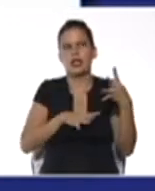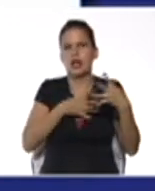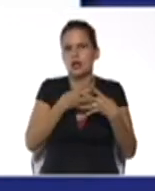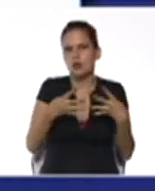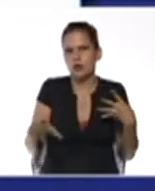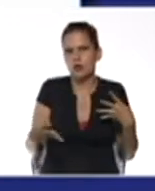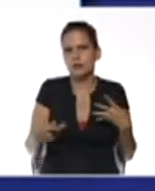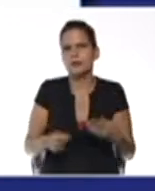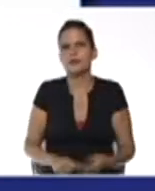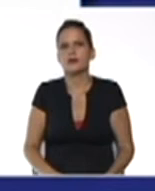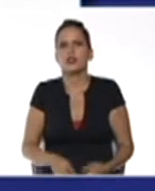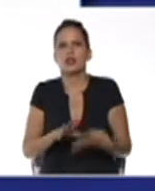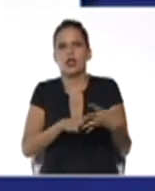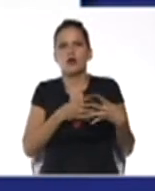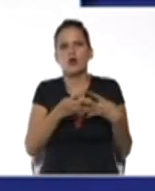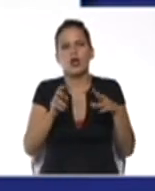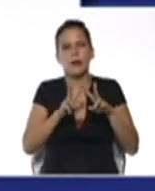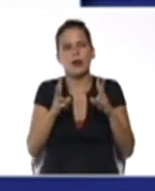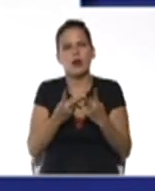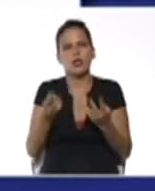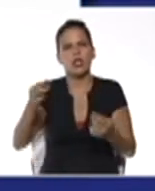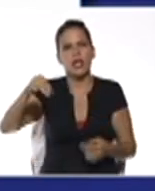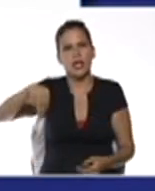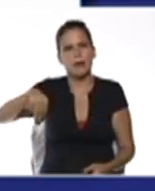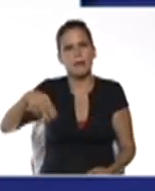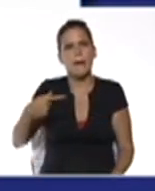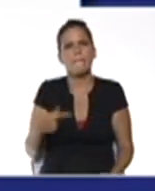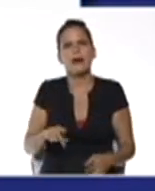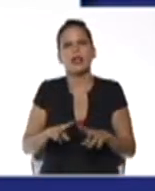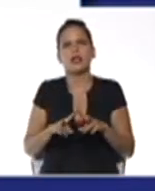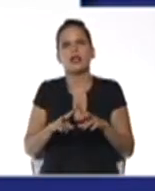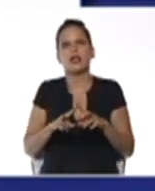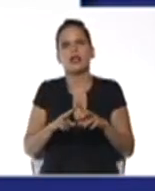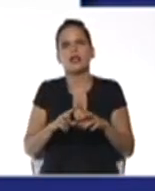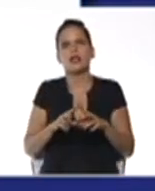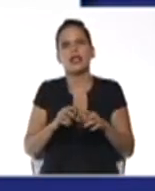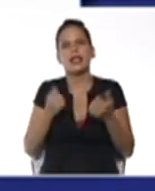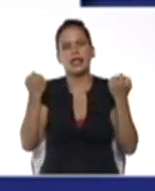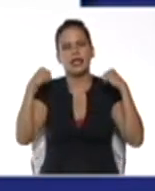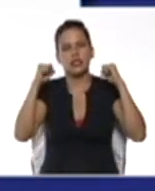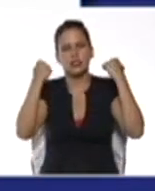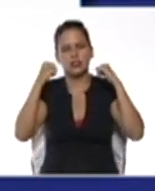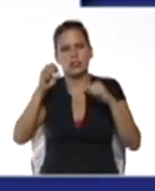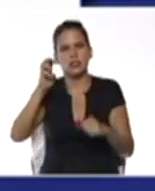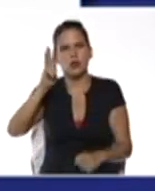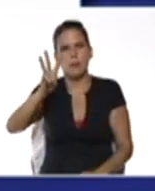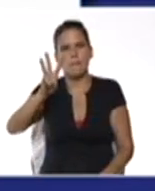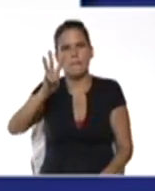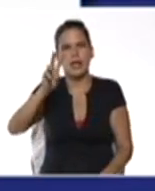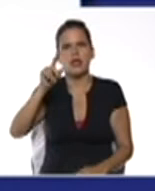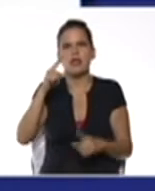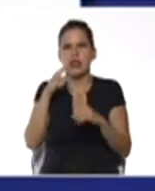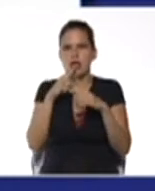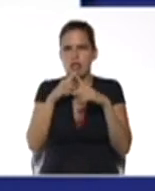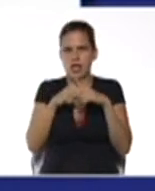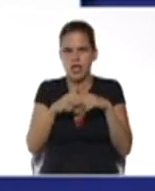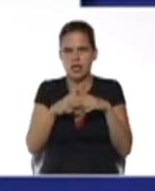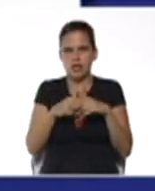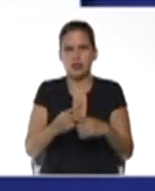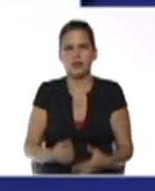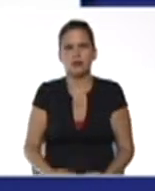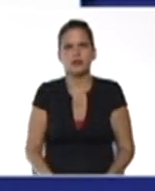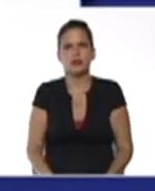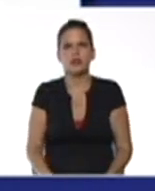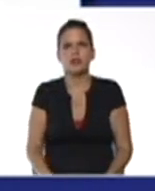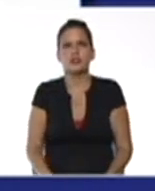valor de m para que el polinomio p de x igual a 2 por x al cubo más m por x más 6